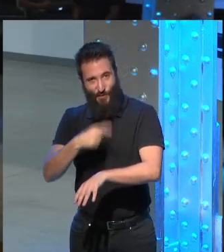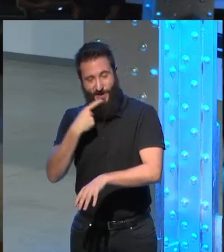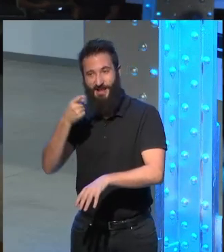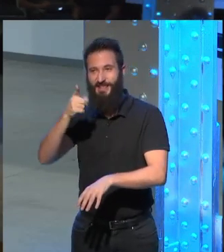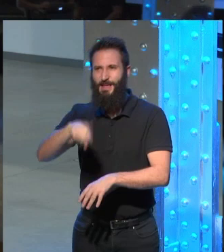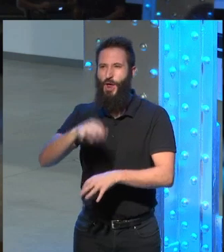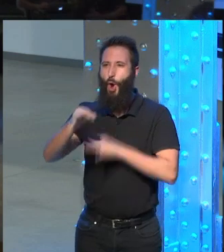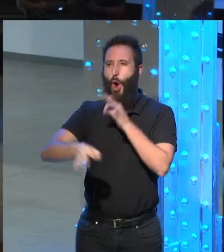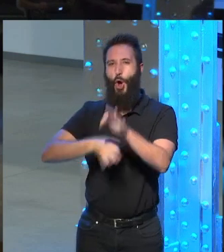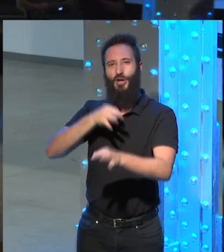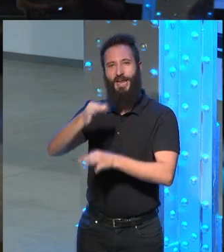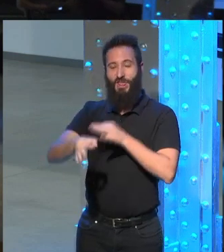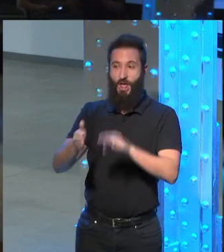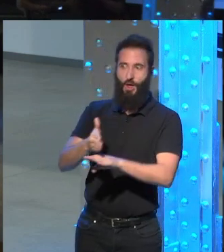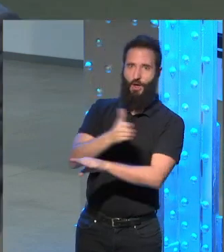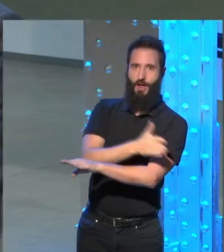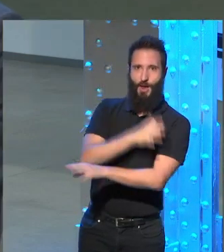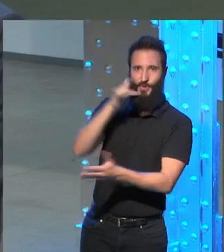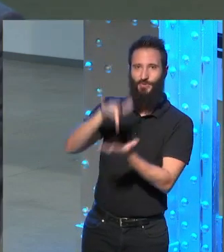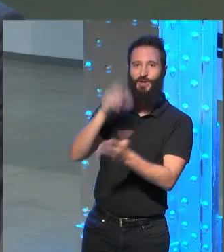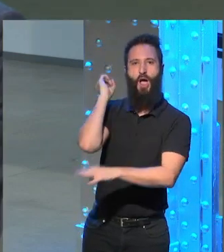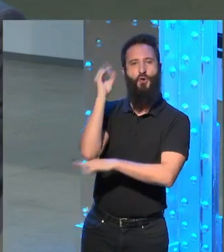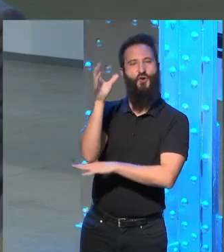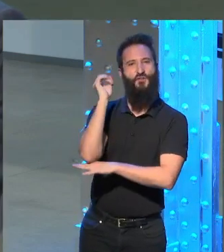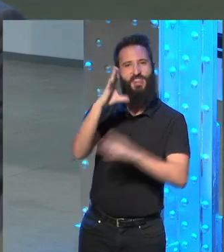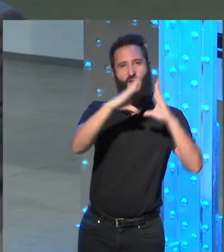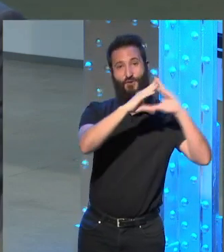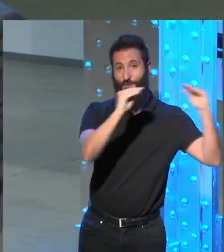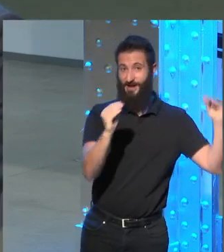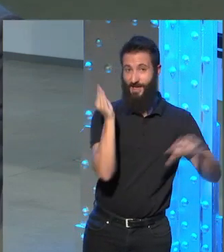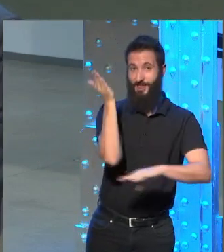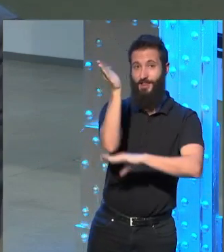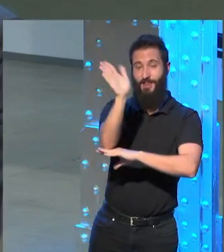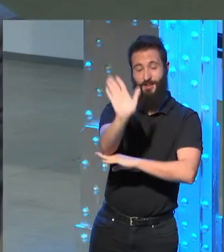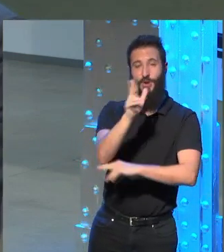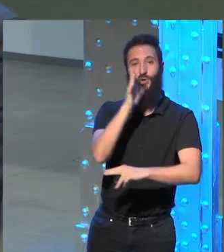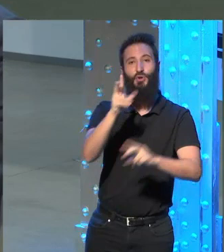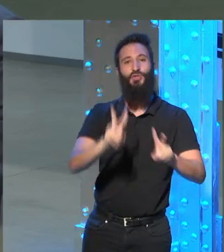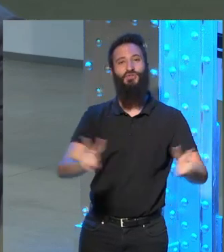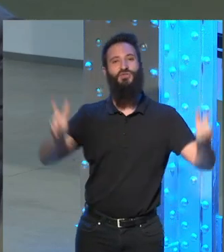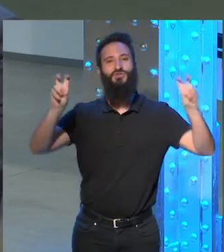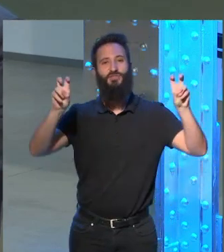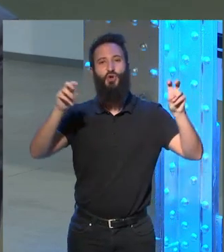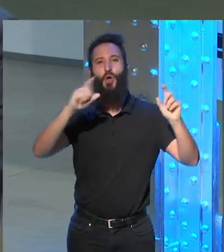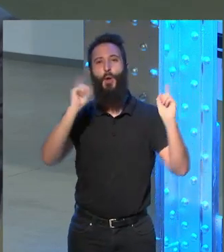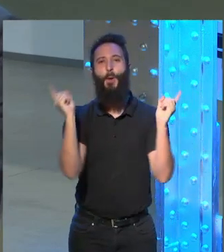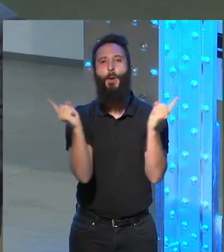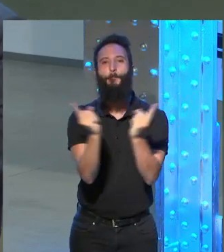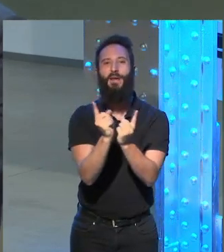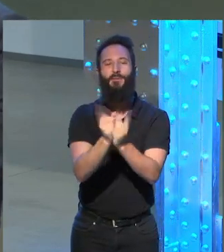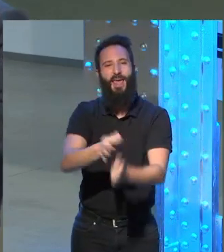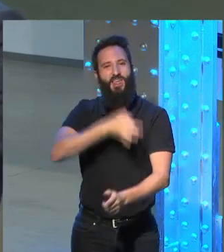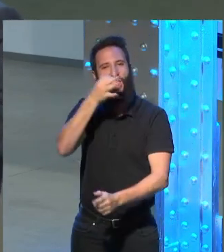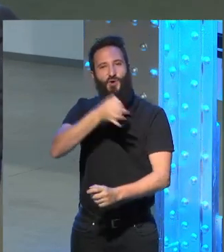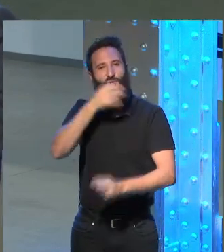una conferencia que ibas a presentar en la universidad que llevaba como título breve discurso sobre la